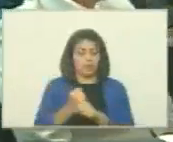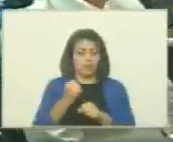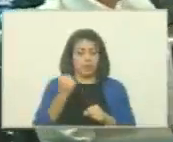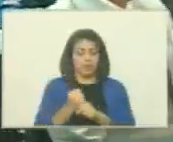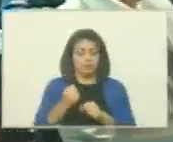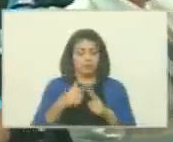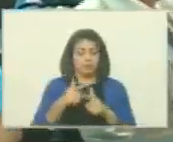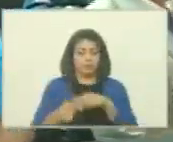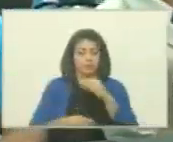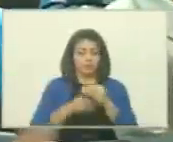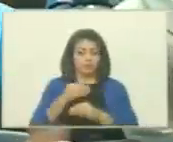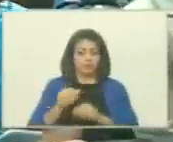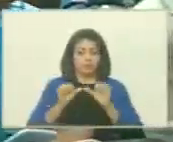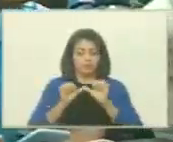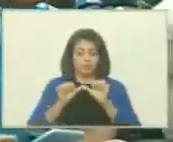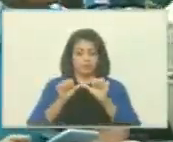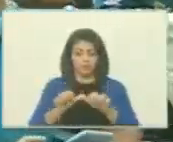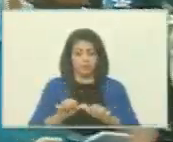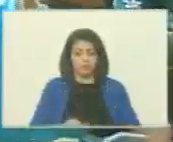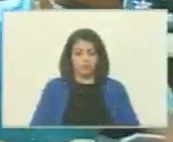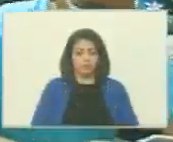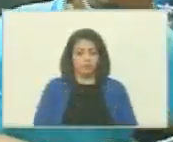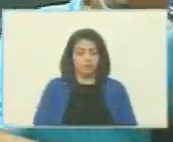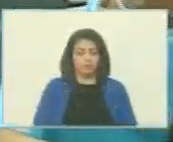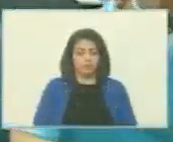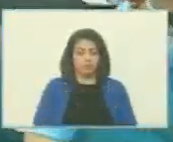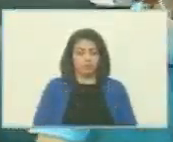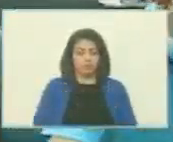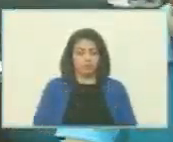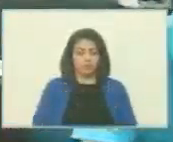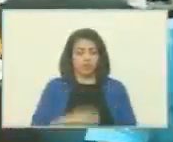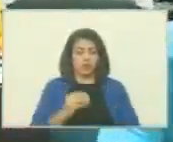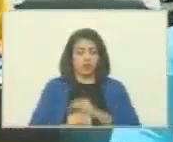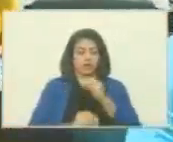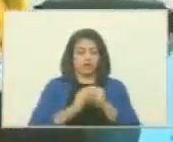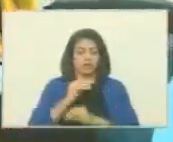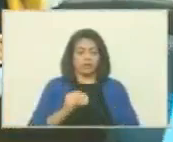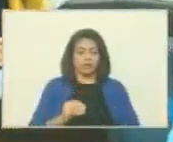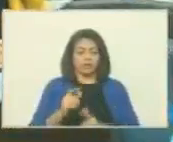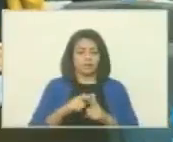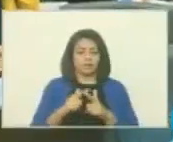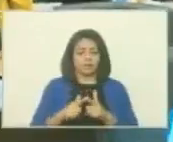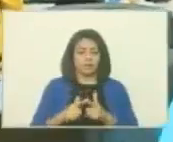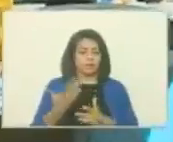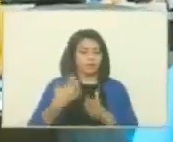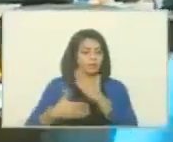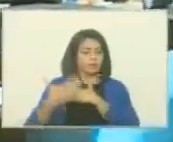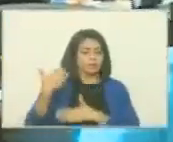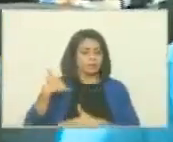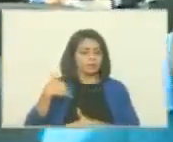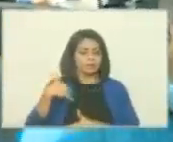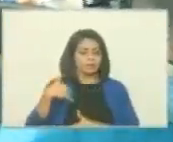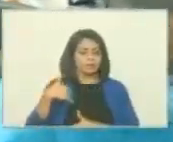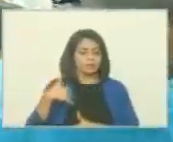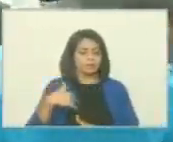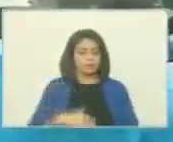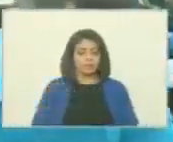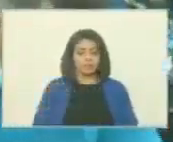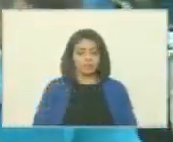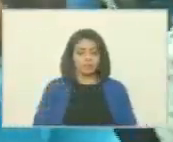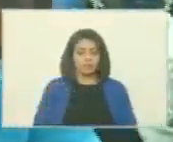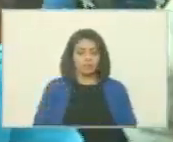que se ha mantenido realizando desde hace unos